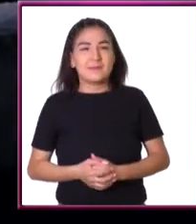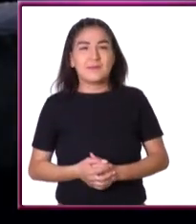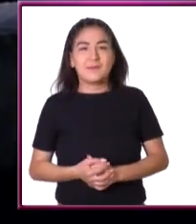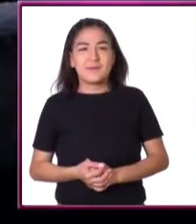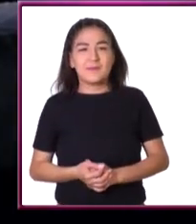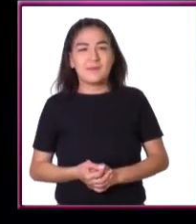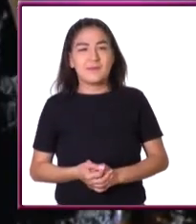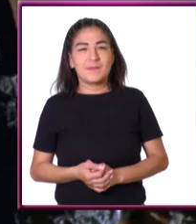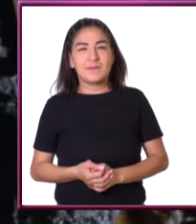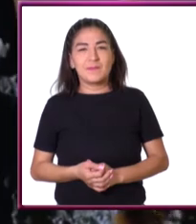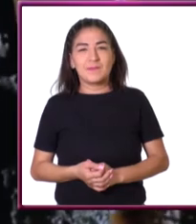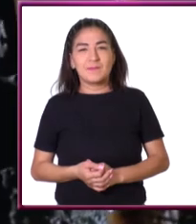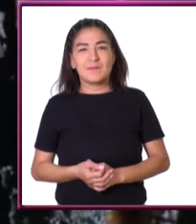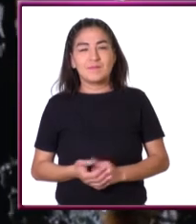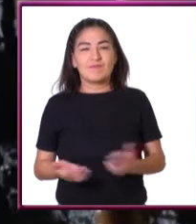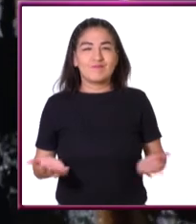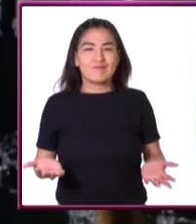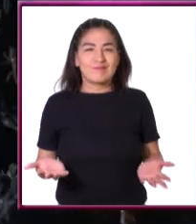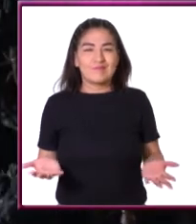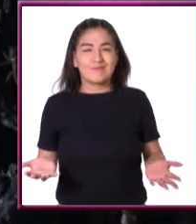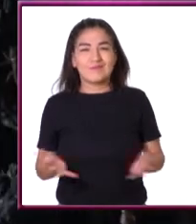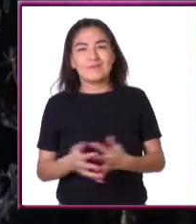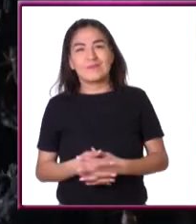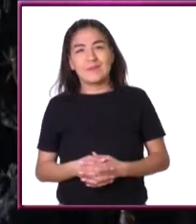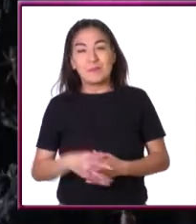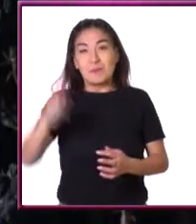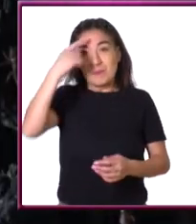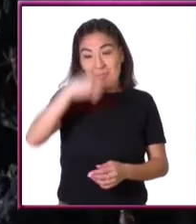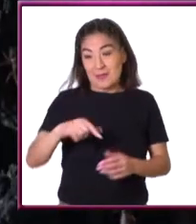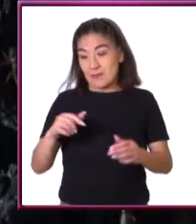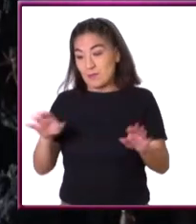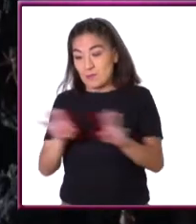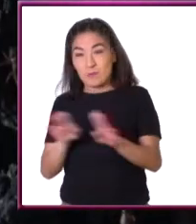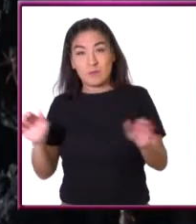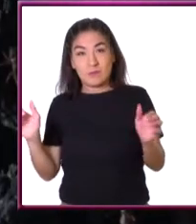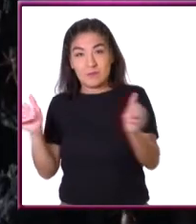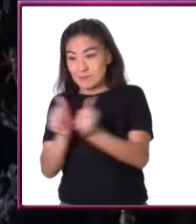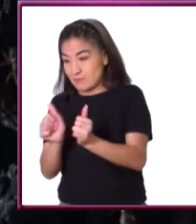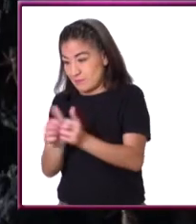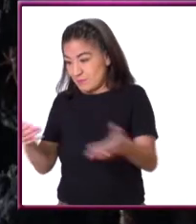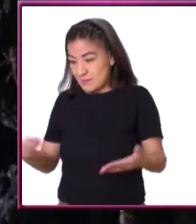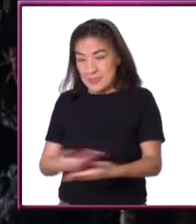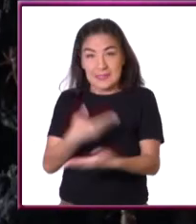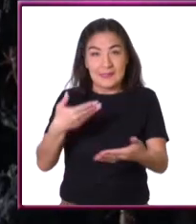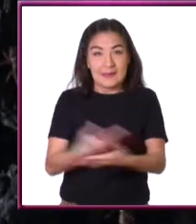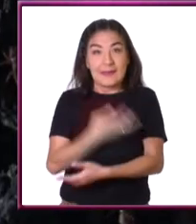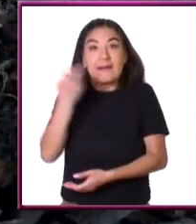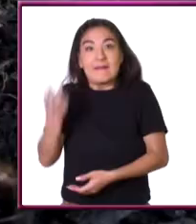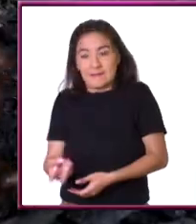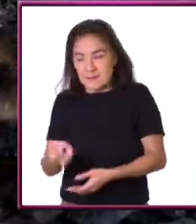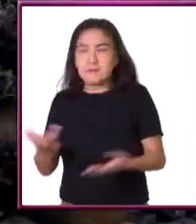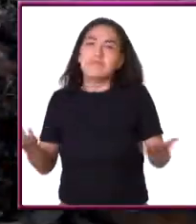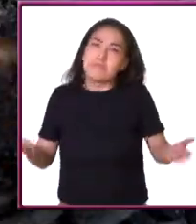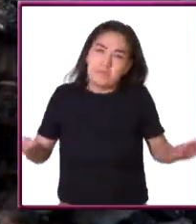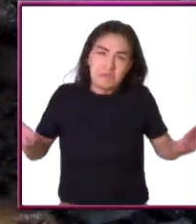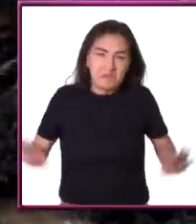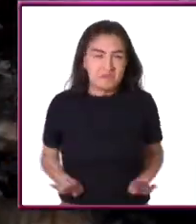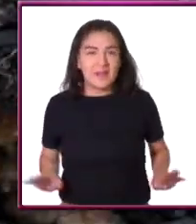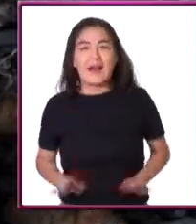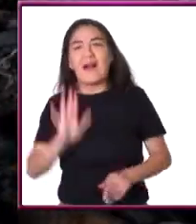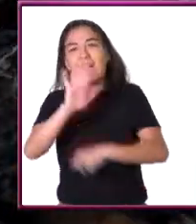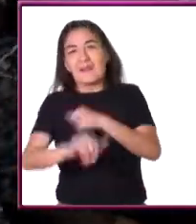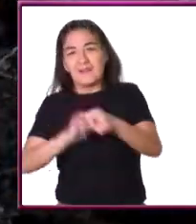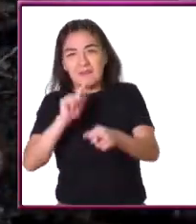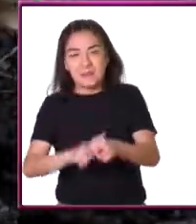como la parte más, digamos, que productiva, es cualquier especie o